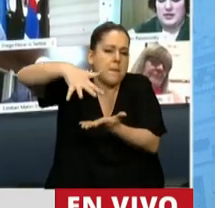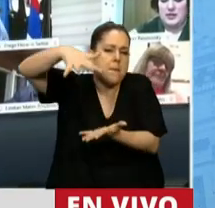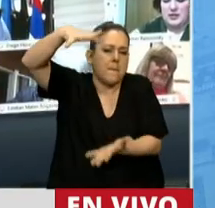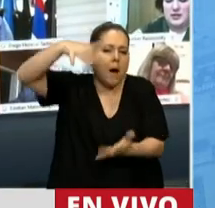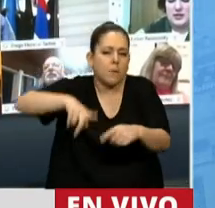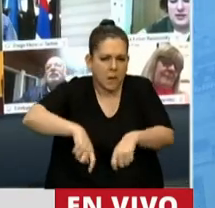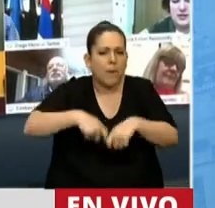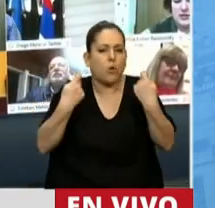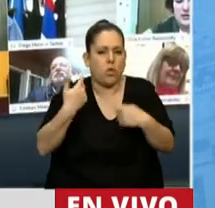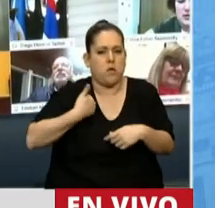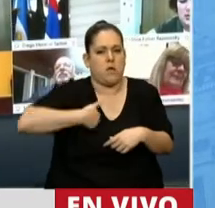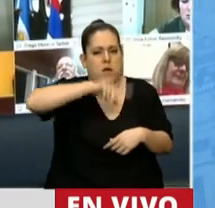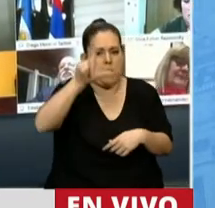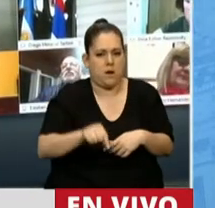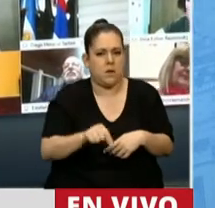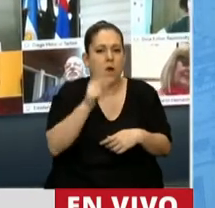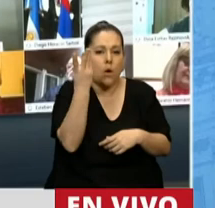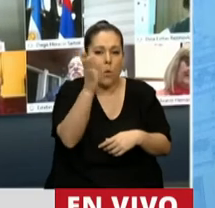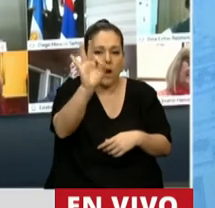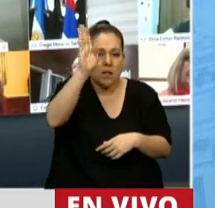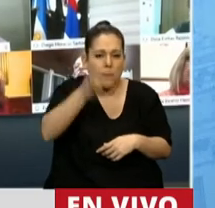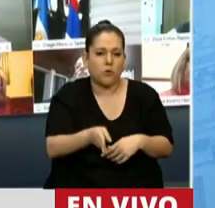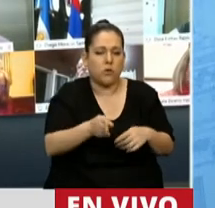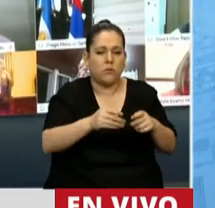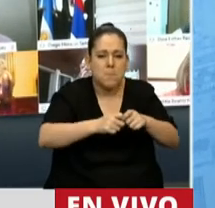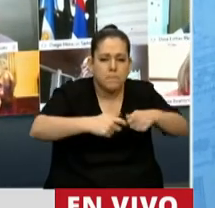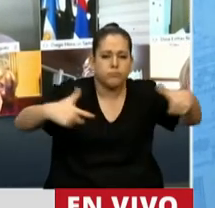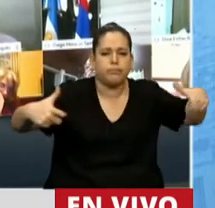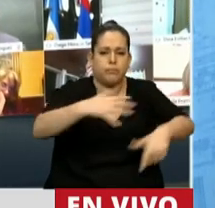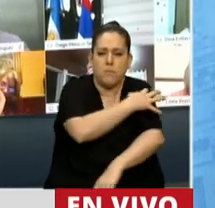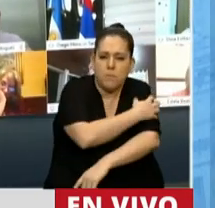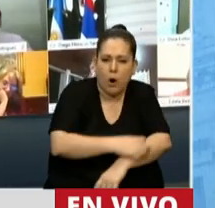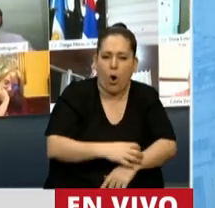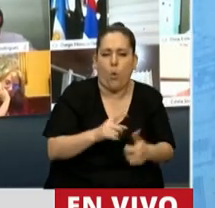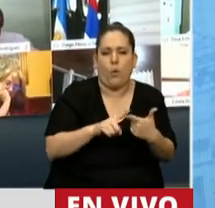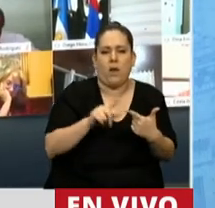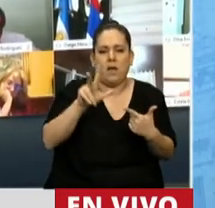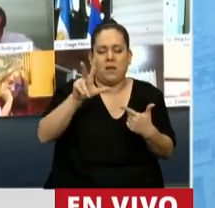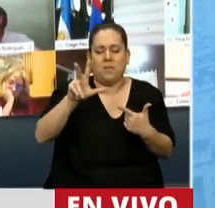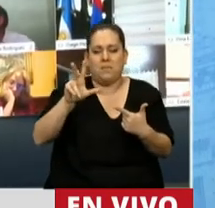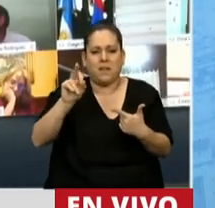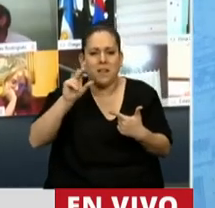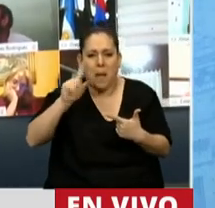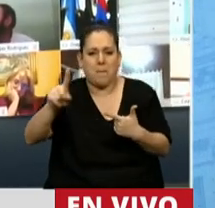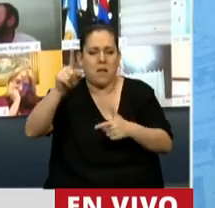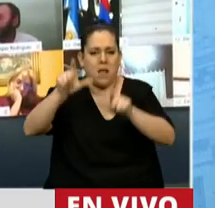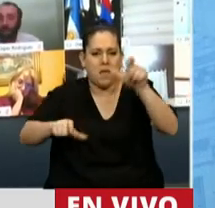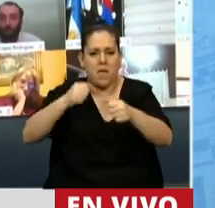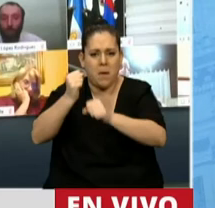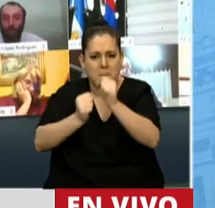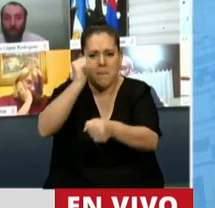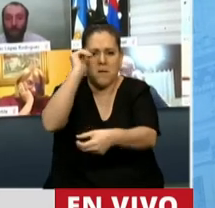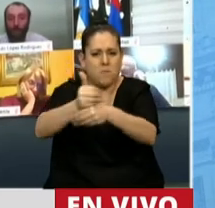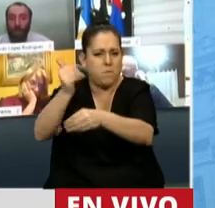daño le hace al pueblo argentino. Más del 40% de pobres, más de 30.000 pymes cerraron, desastre